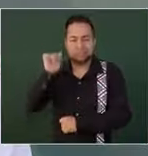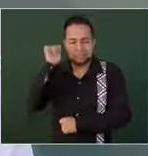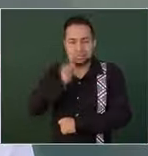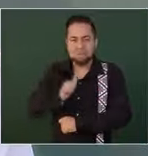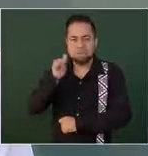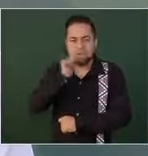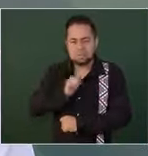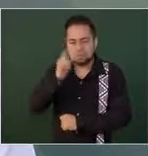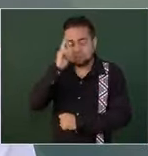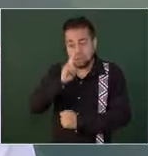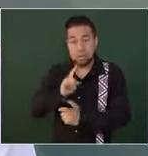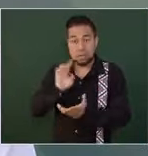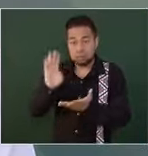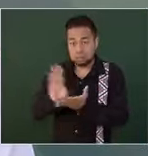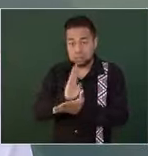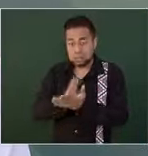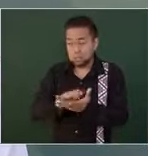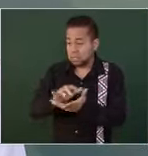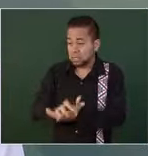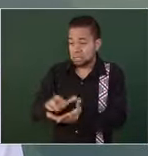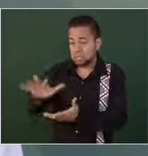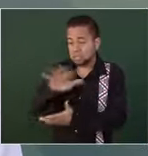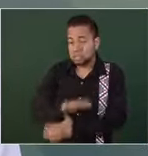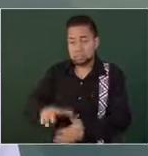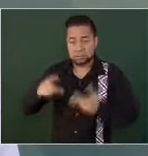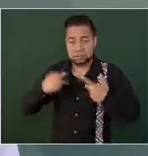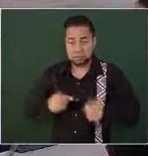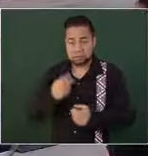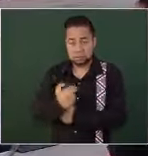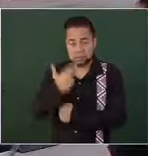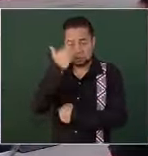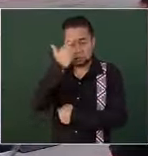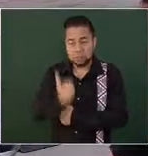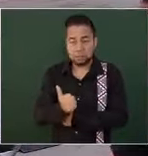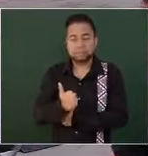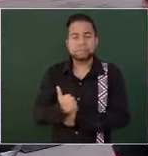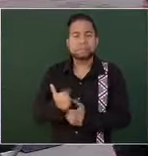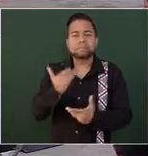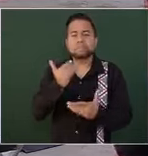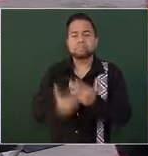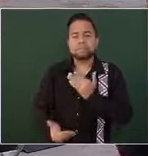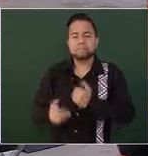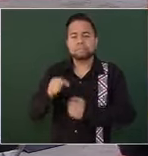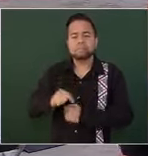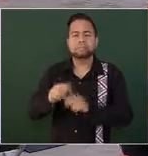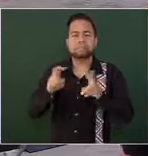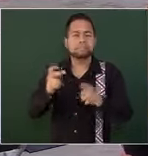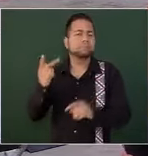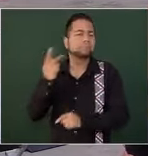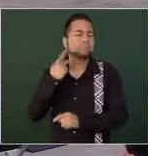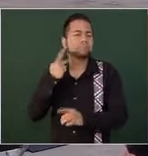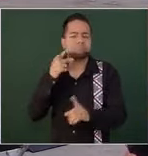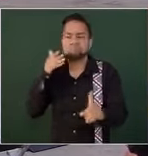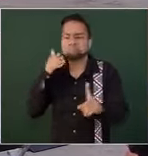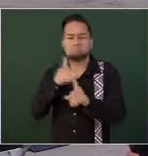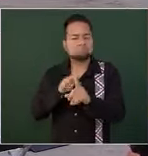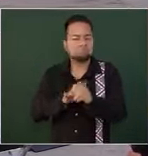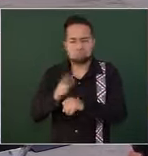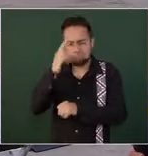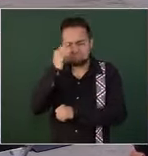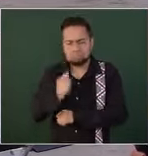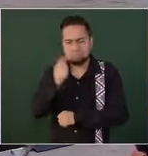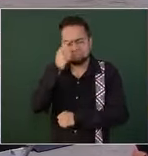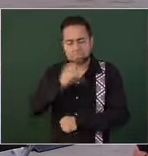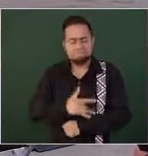el bienestar de las mayorías. Por ello, el corazón de nuestra política se sustenta en el